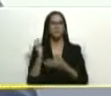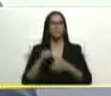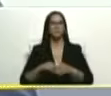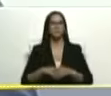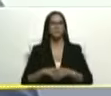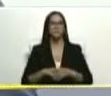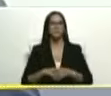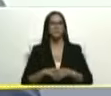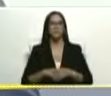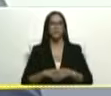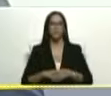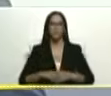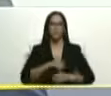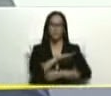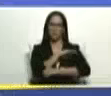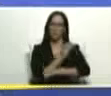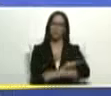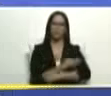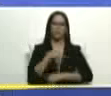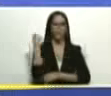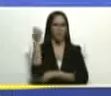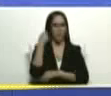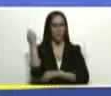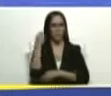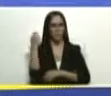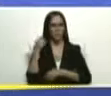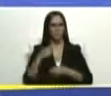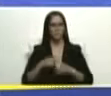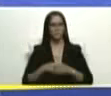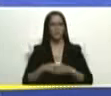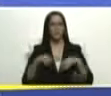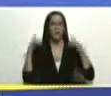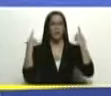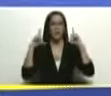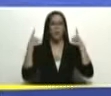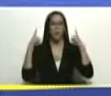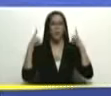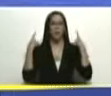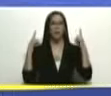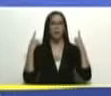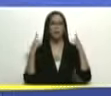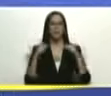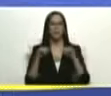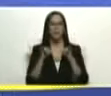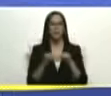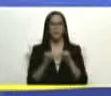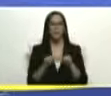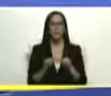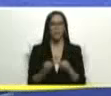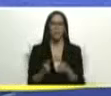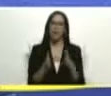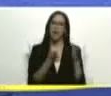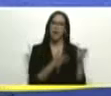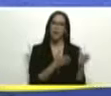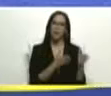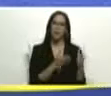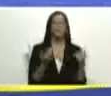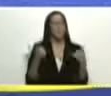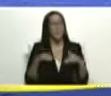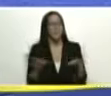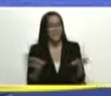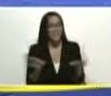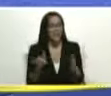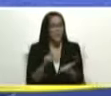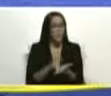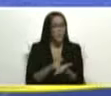duro con apure para la guaira aquí mismo al lado de por si acaso el